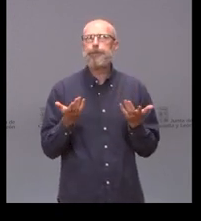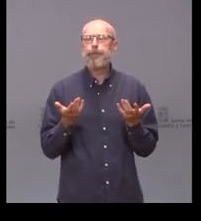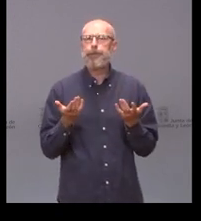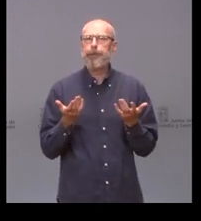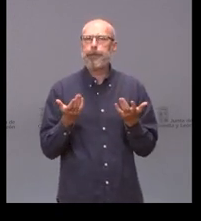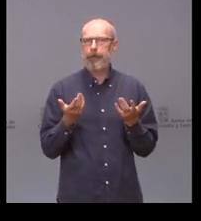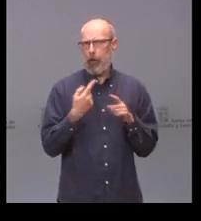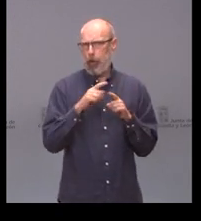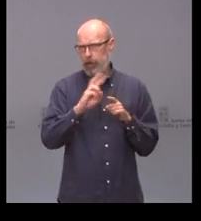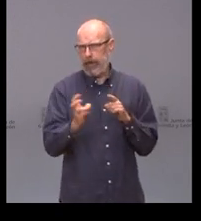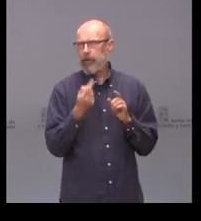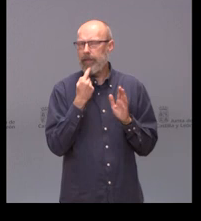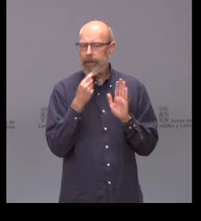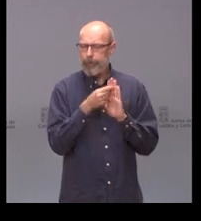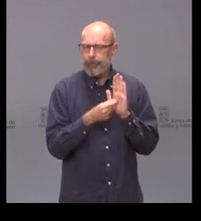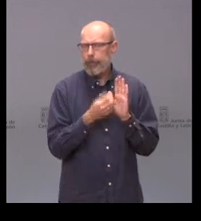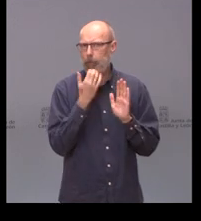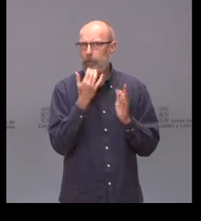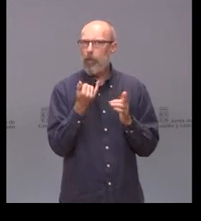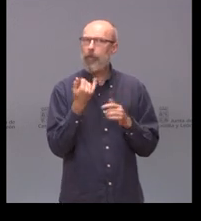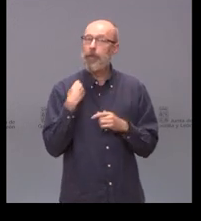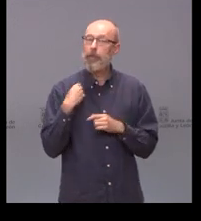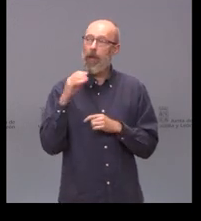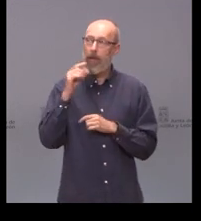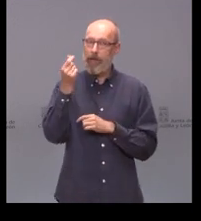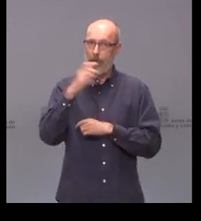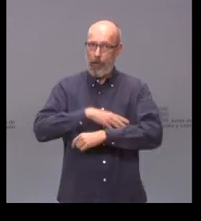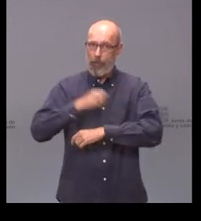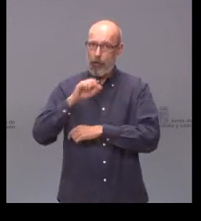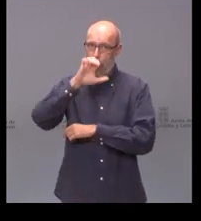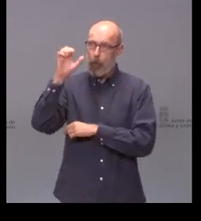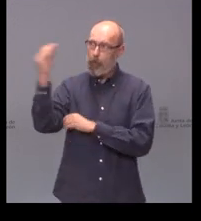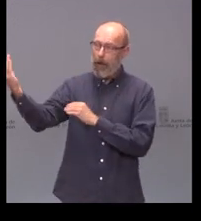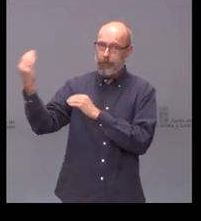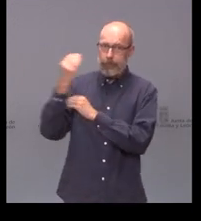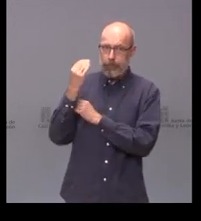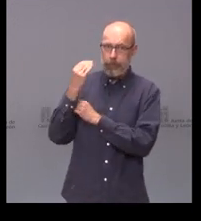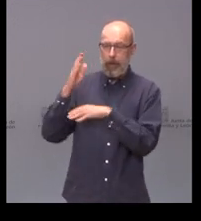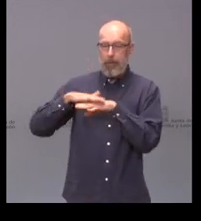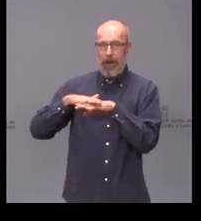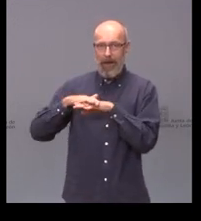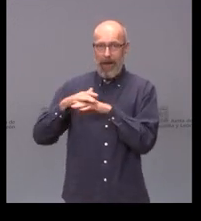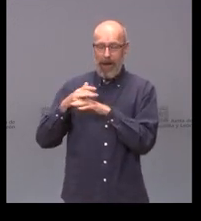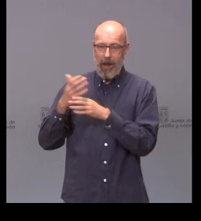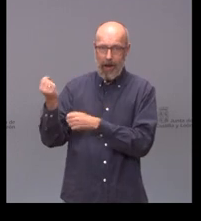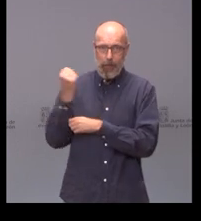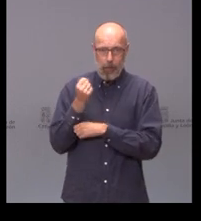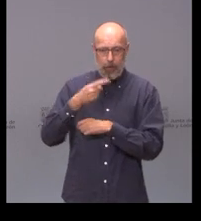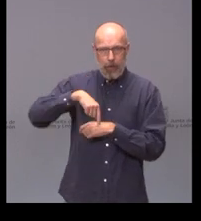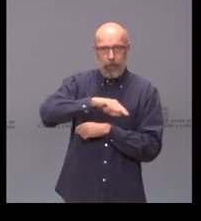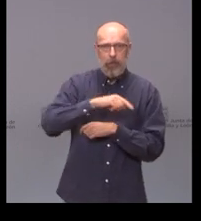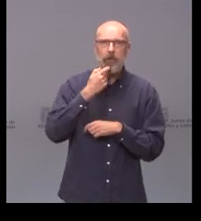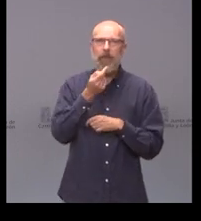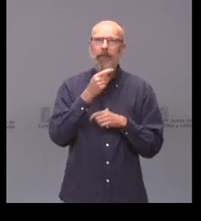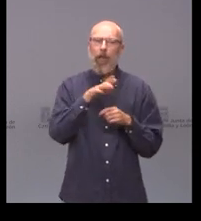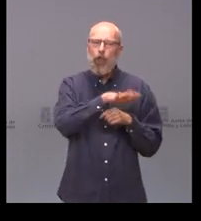de la necesidad de que todos estos fondos europeos que van a llegar de de recuperación no dejen atrás a las zonas más